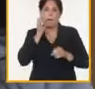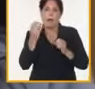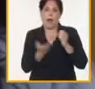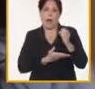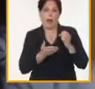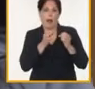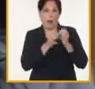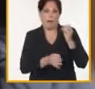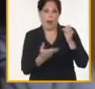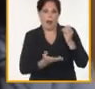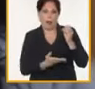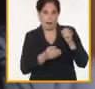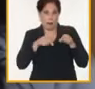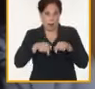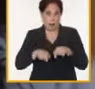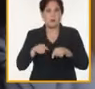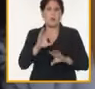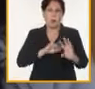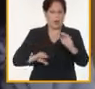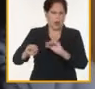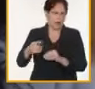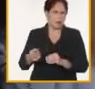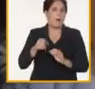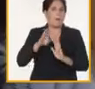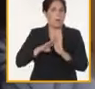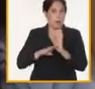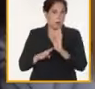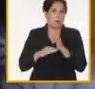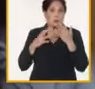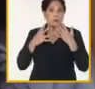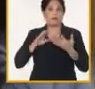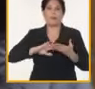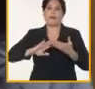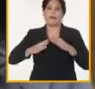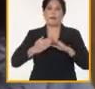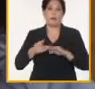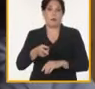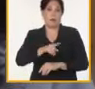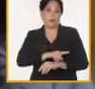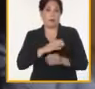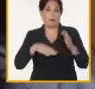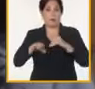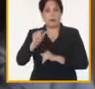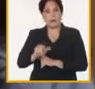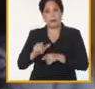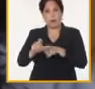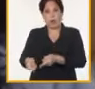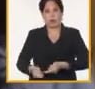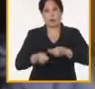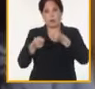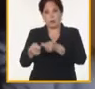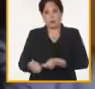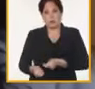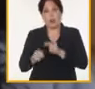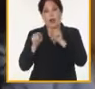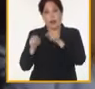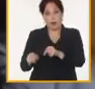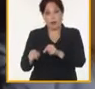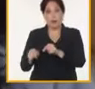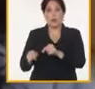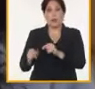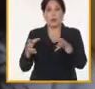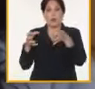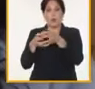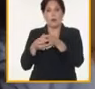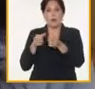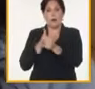Y hoy yo vengo aquí a comentarles un programa que ya discutimos con el Ministro de la Agricultura, Aida El, en su Comité Técnico